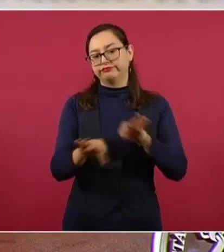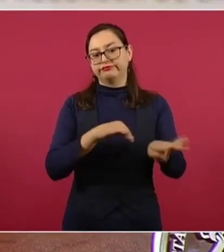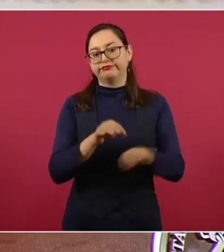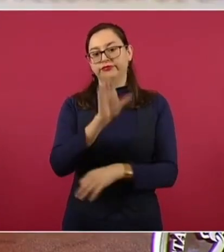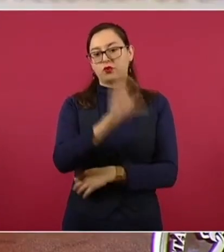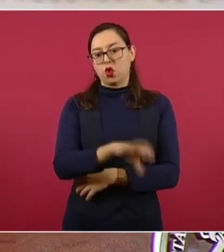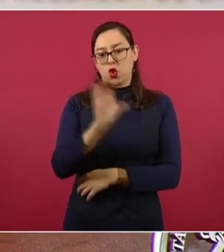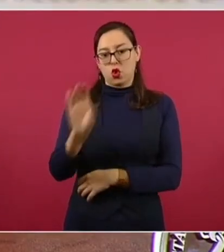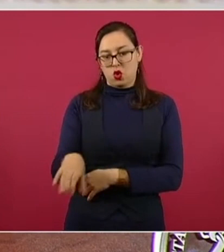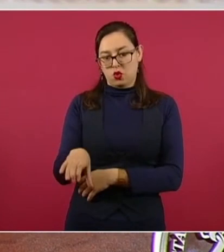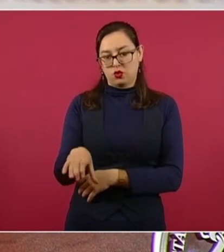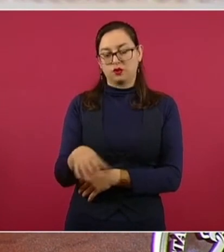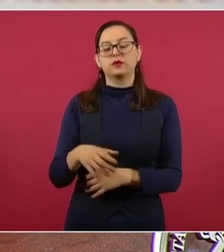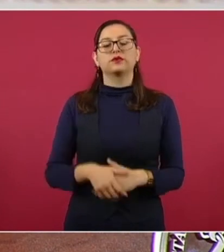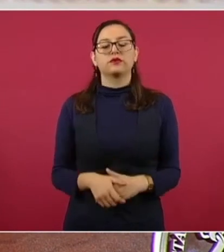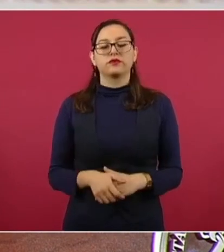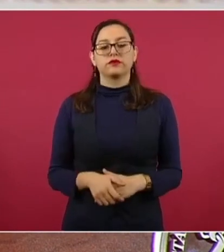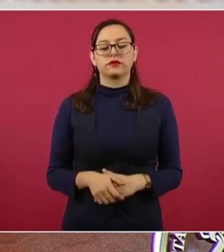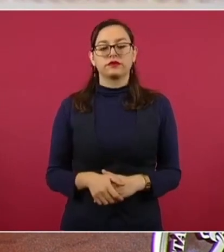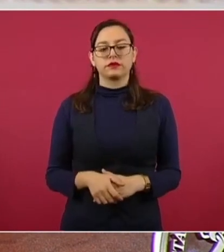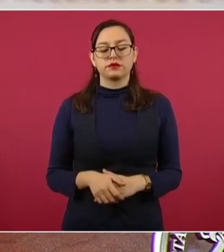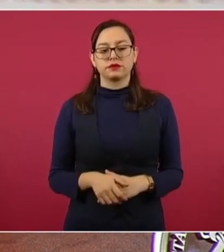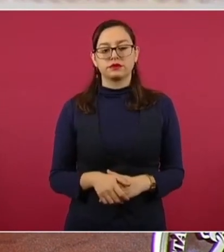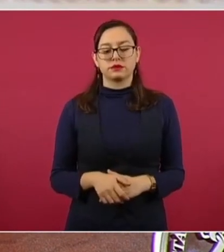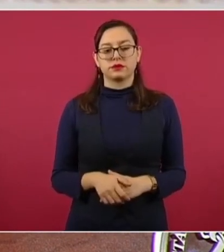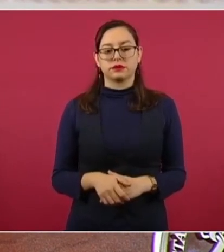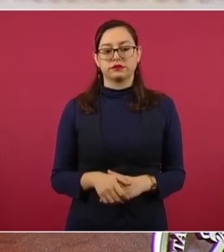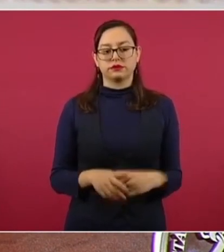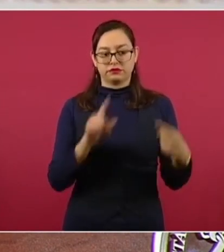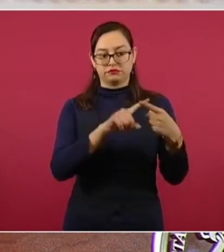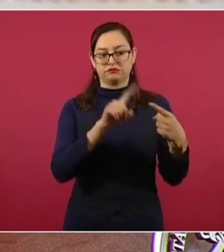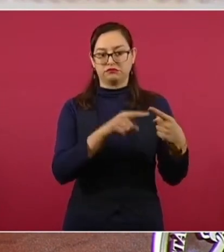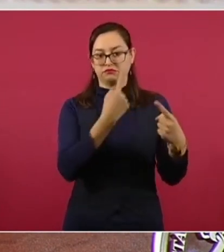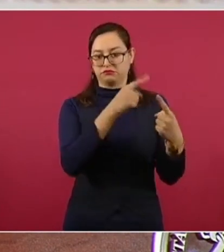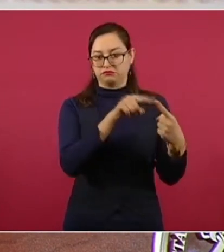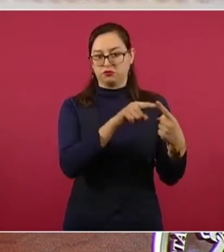Tengo entendido que una de ellas ya aportó.